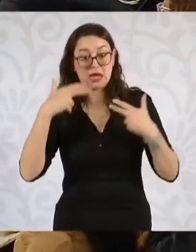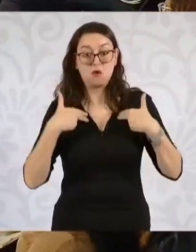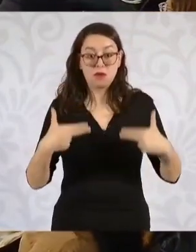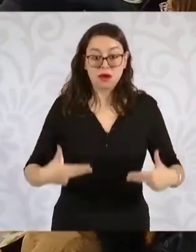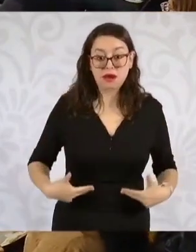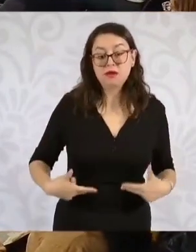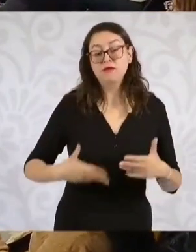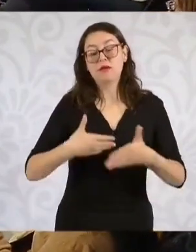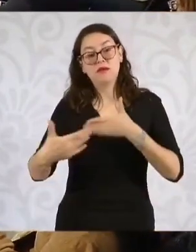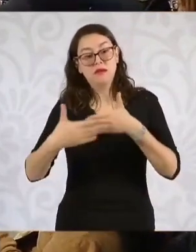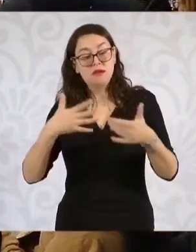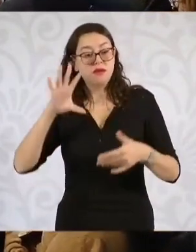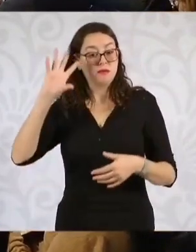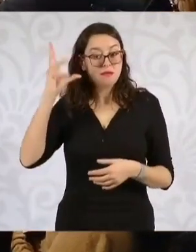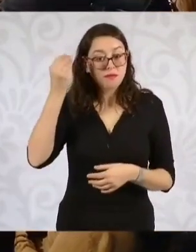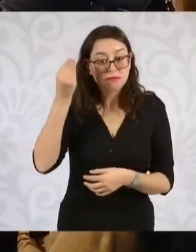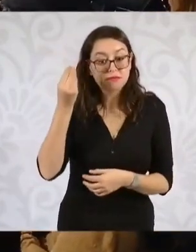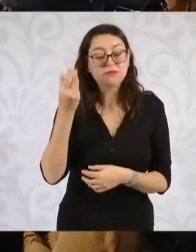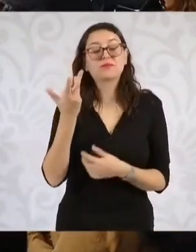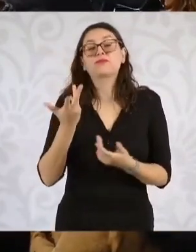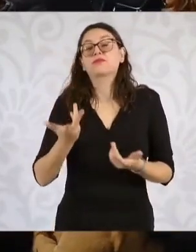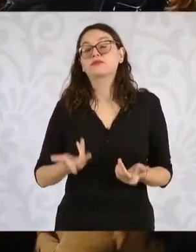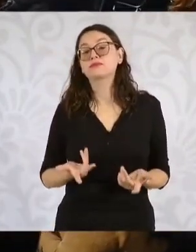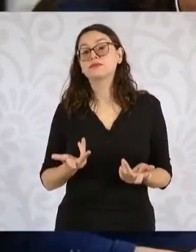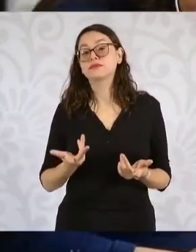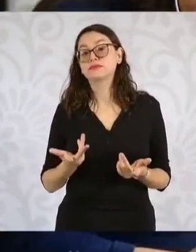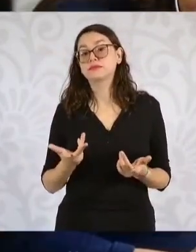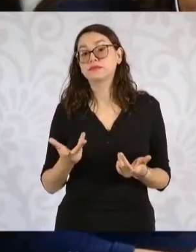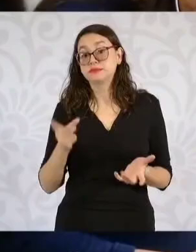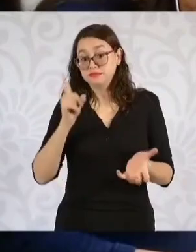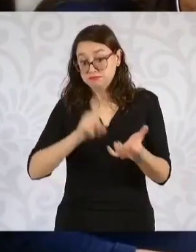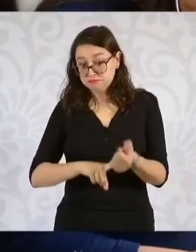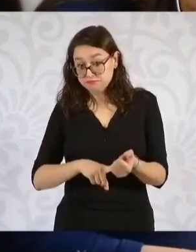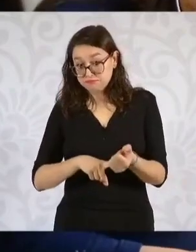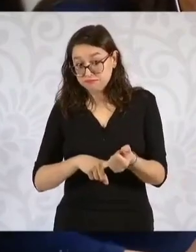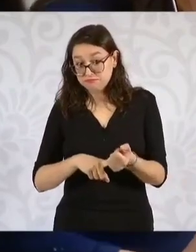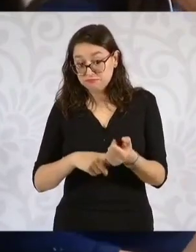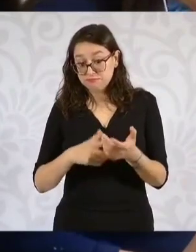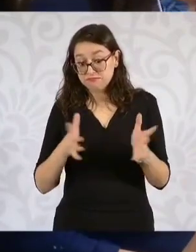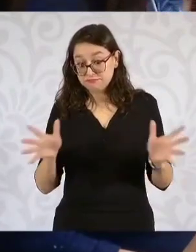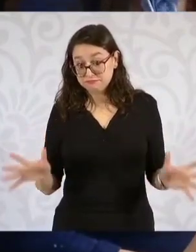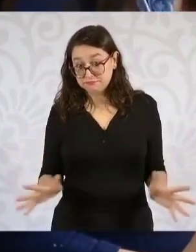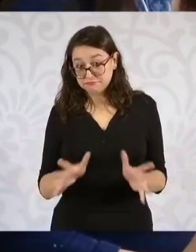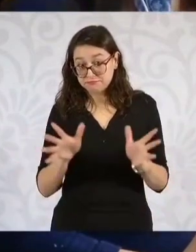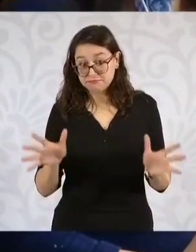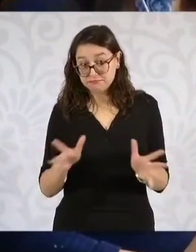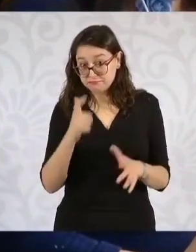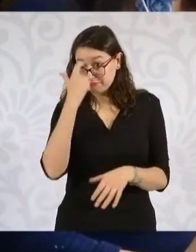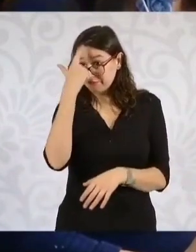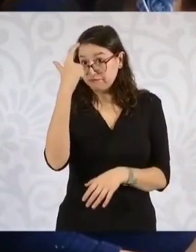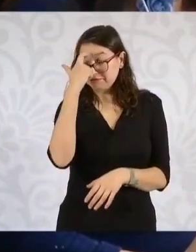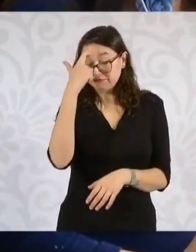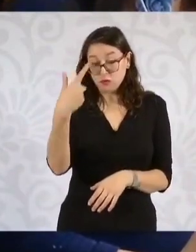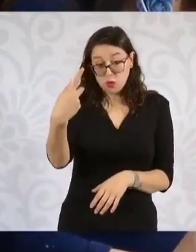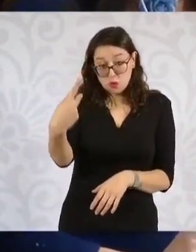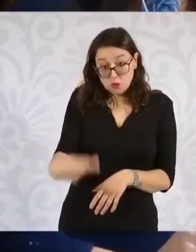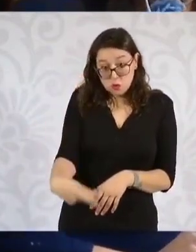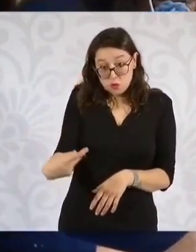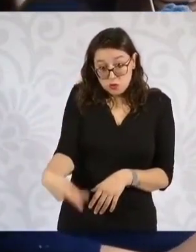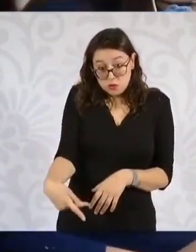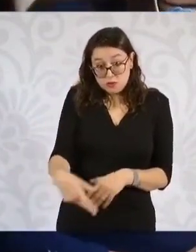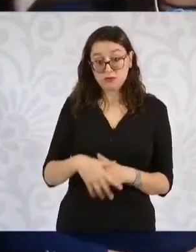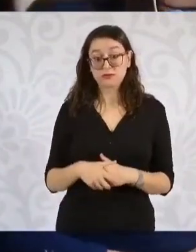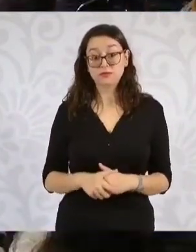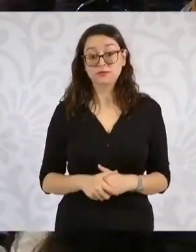¿se promoverá el desarrollo de investigaciones para generar patentes mexicanas a través de esta